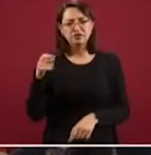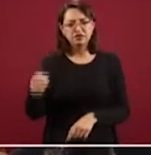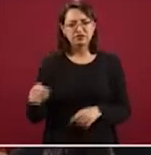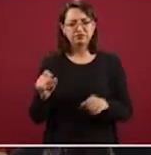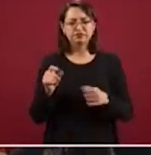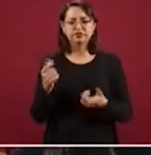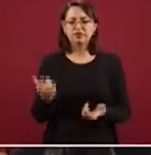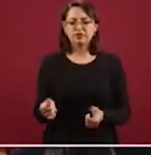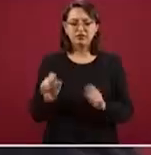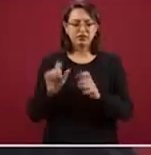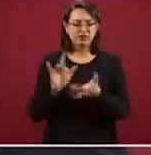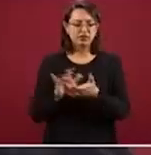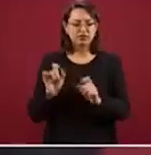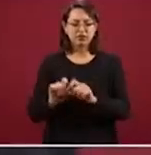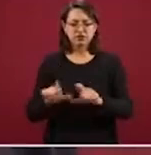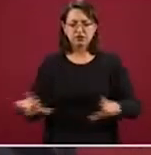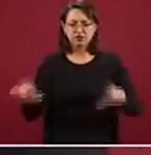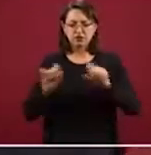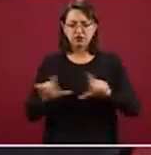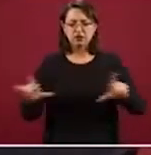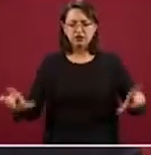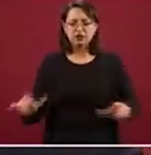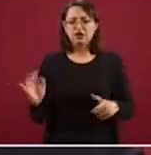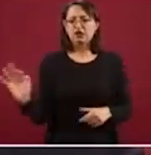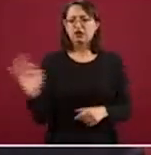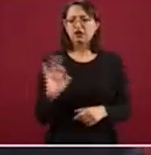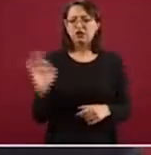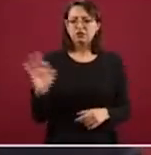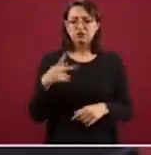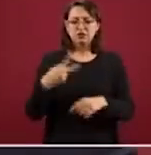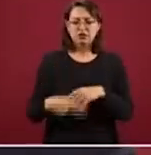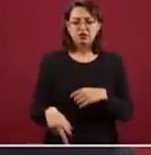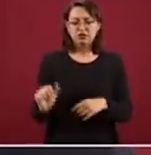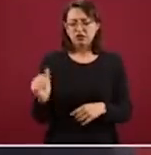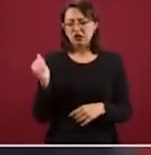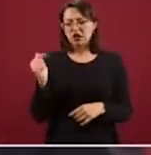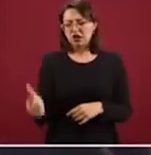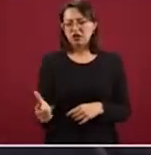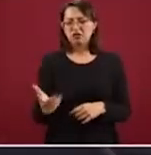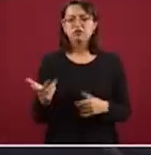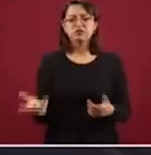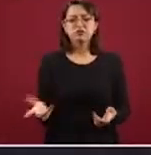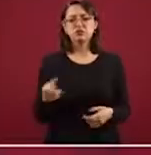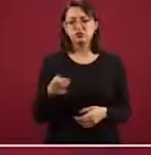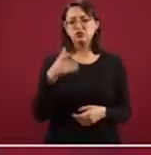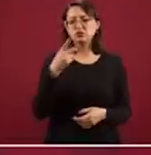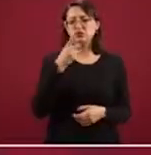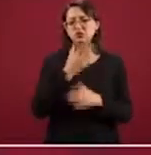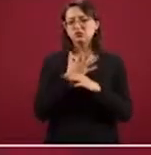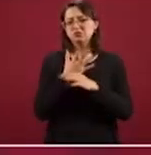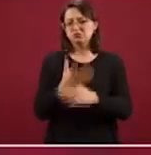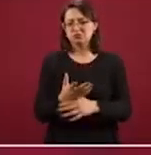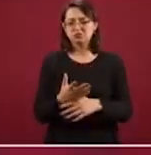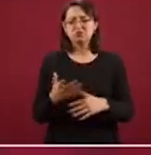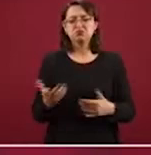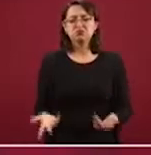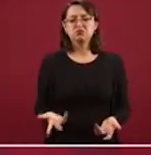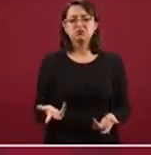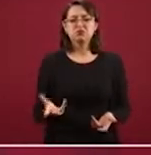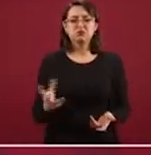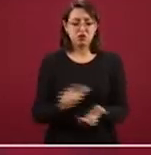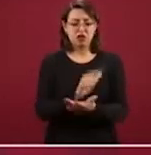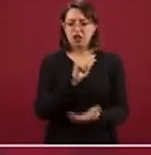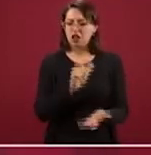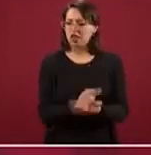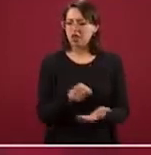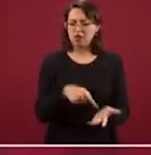escuela para hablarle y alertarlo de un riesgo que puede tener en su región. Como bien dices, Hans, se encuentra en la ley